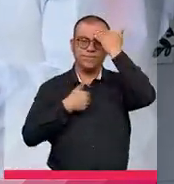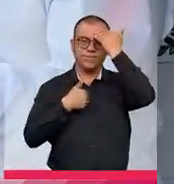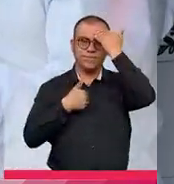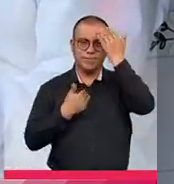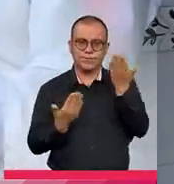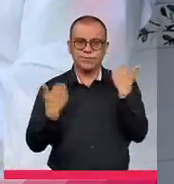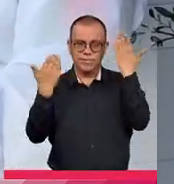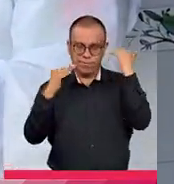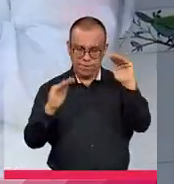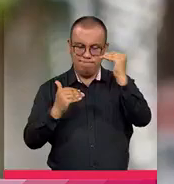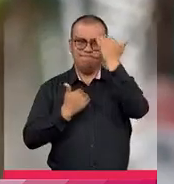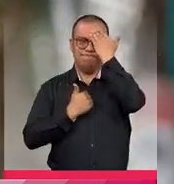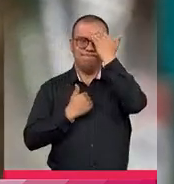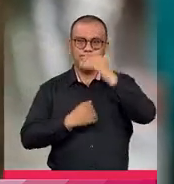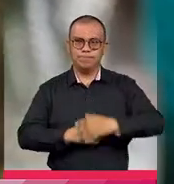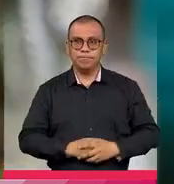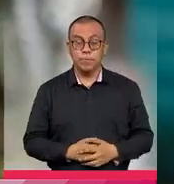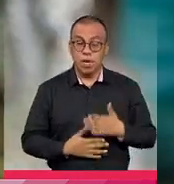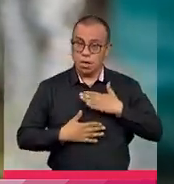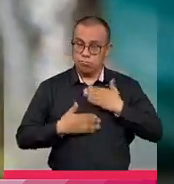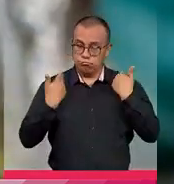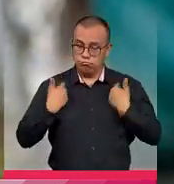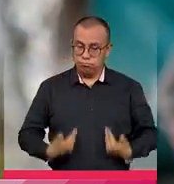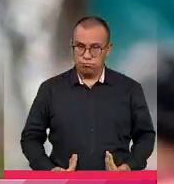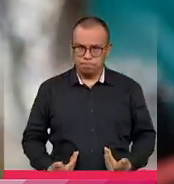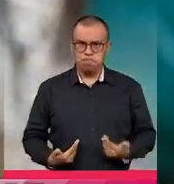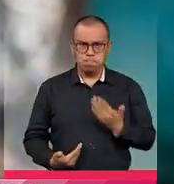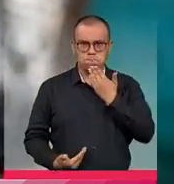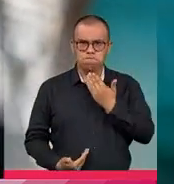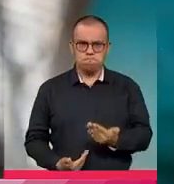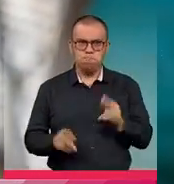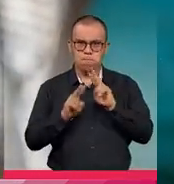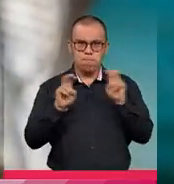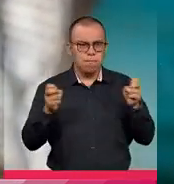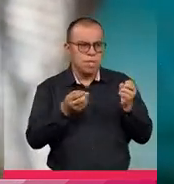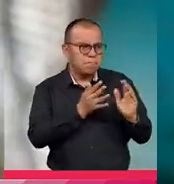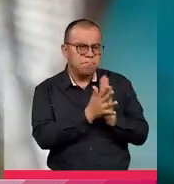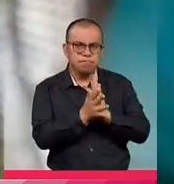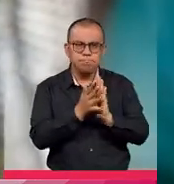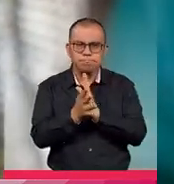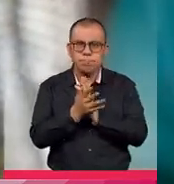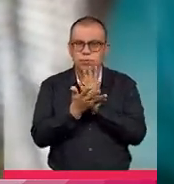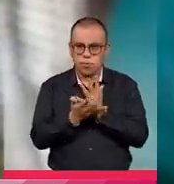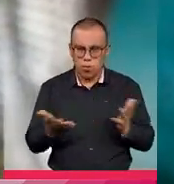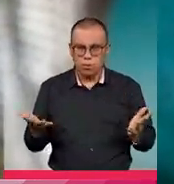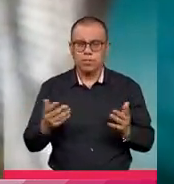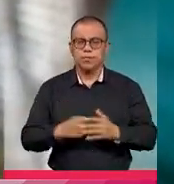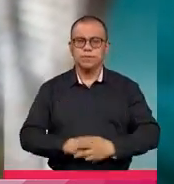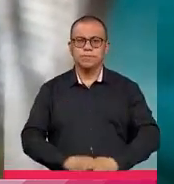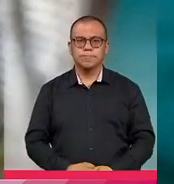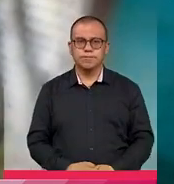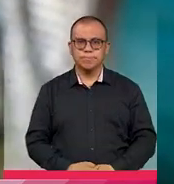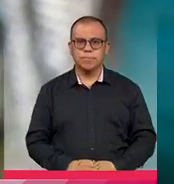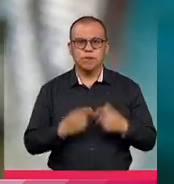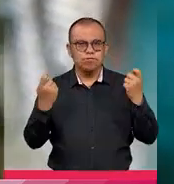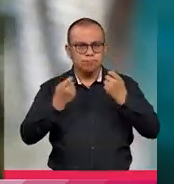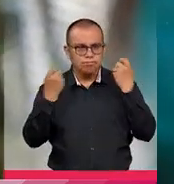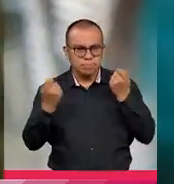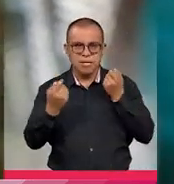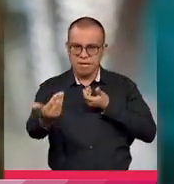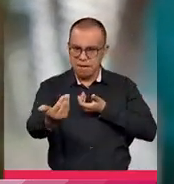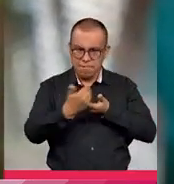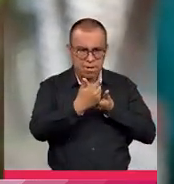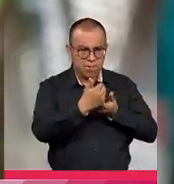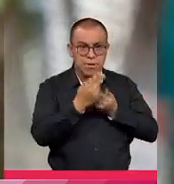Me parece muy bien, me parece bueno que hagan esta clase de eventos, vengan y nos